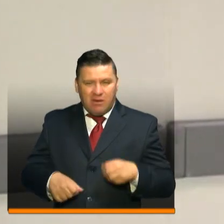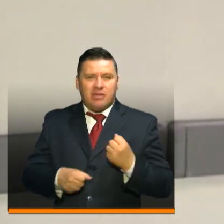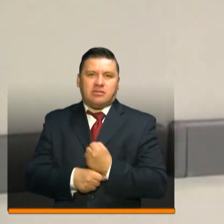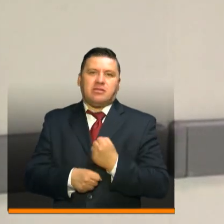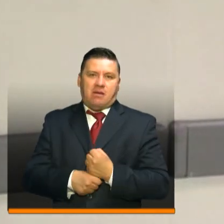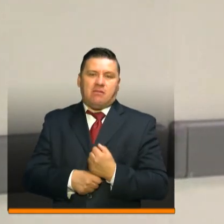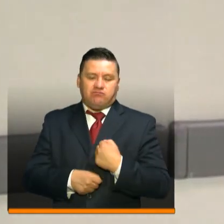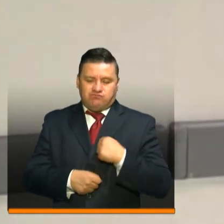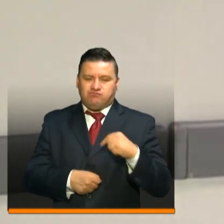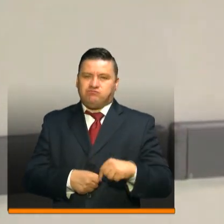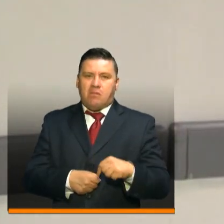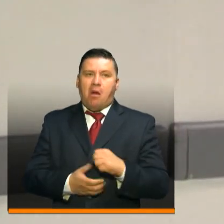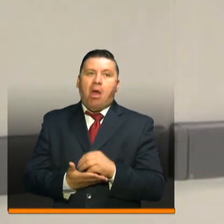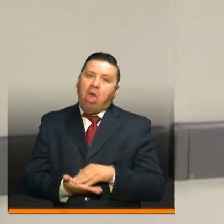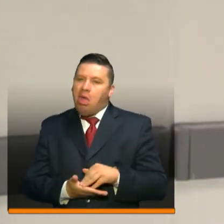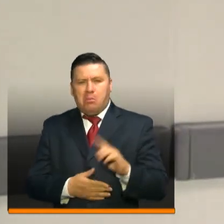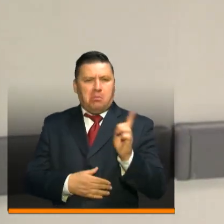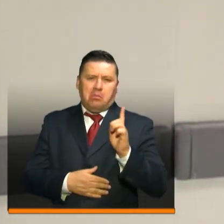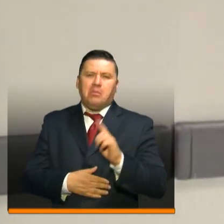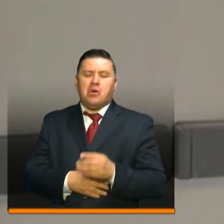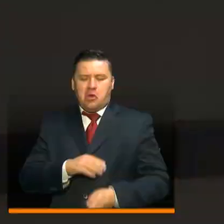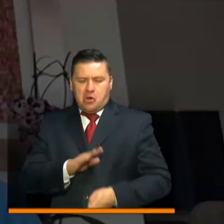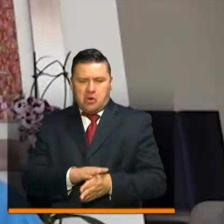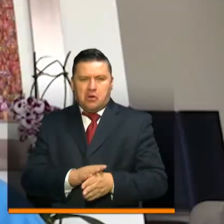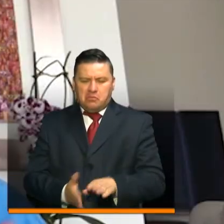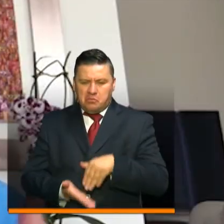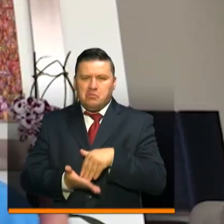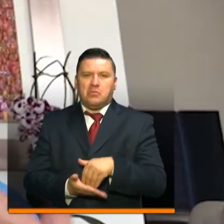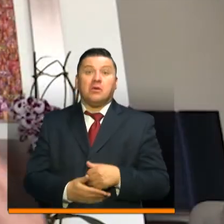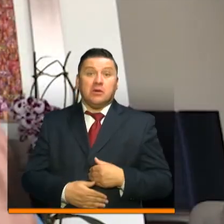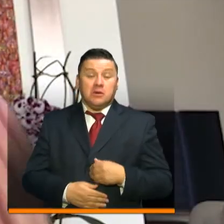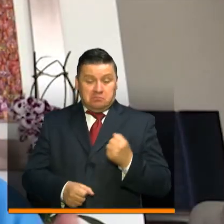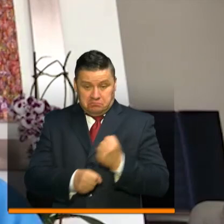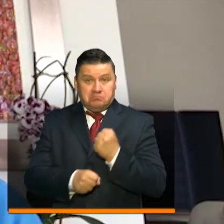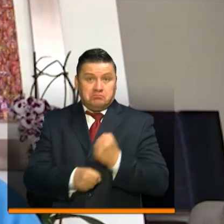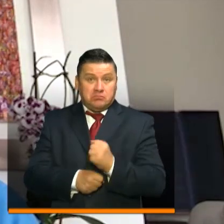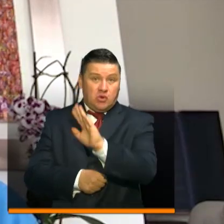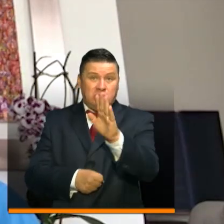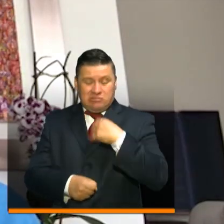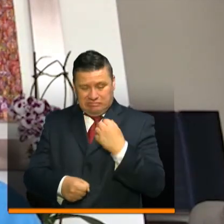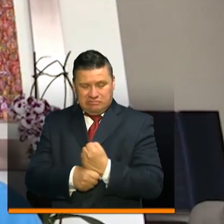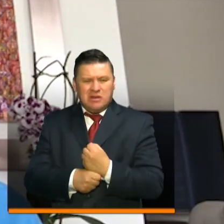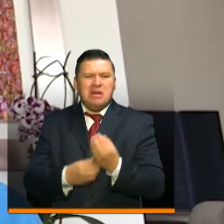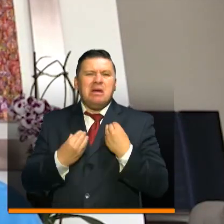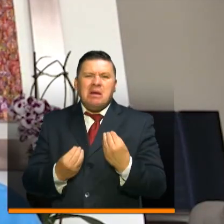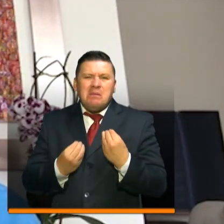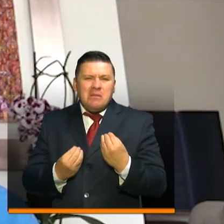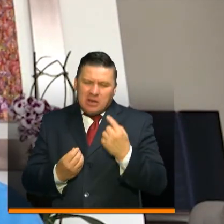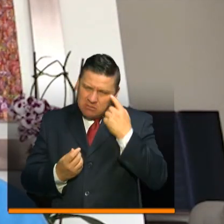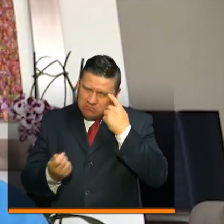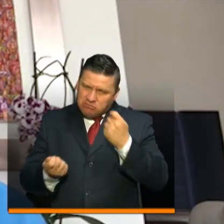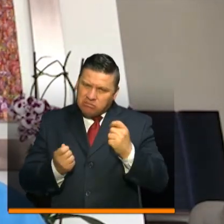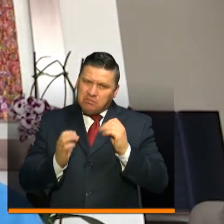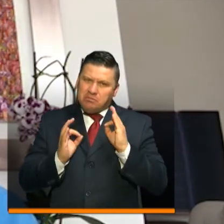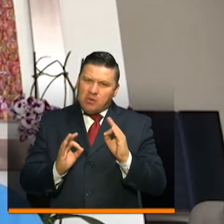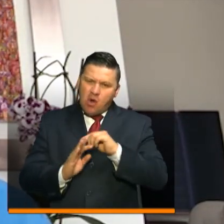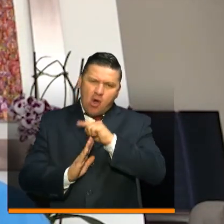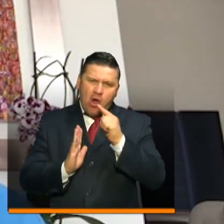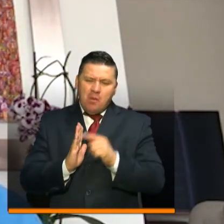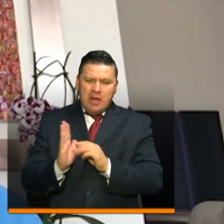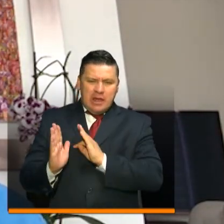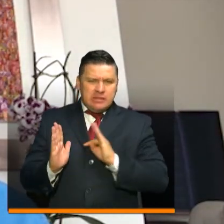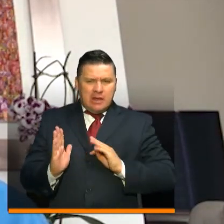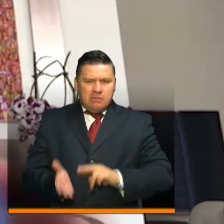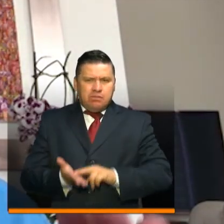por ustedes y no desfalleceremos. Seguimos en pie. Seguimos trabajando por ustedes para asegurarles tratamientos completos,